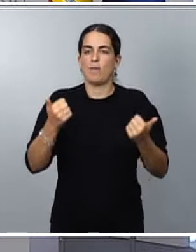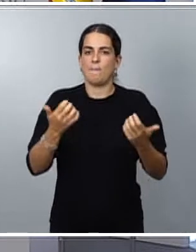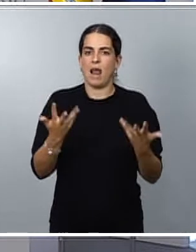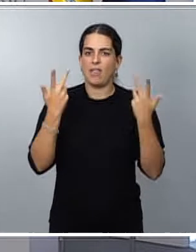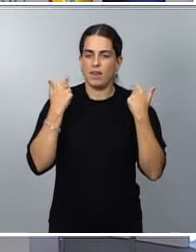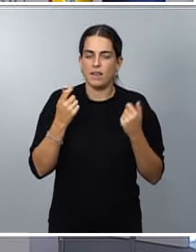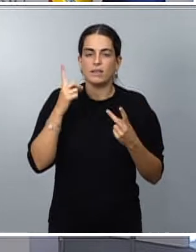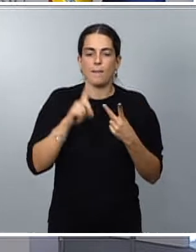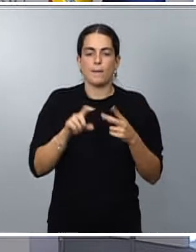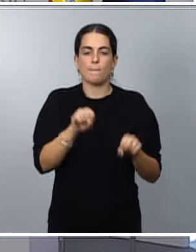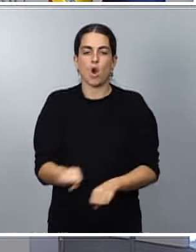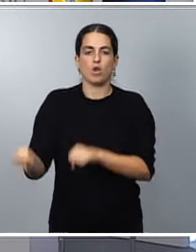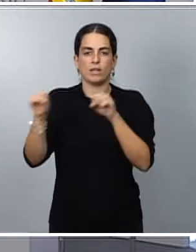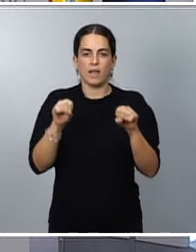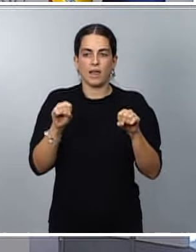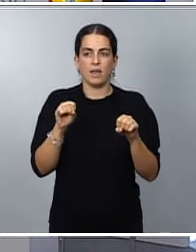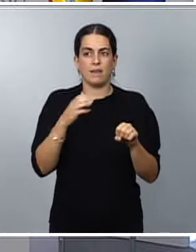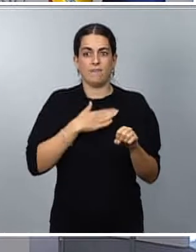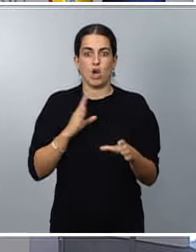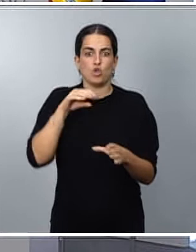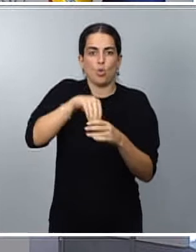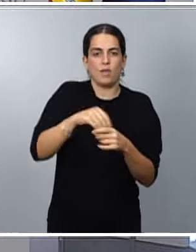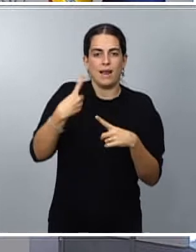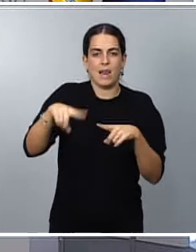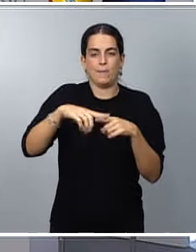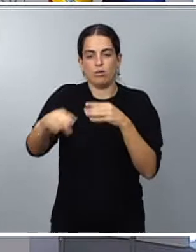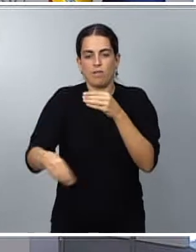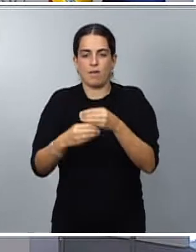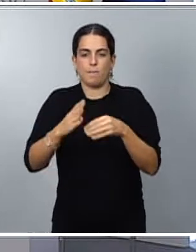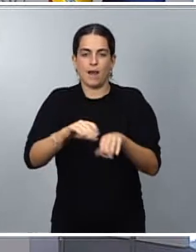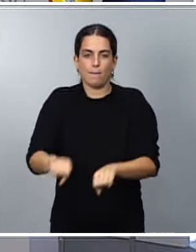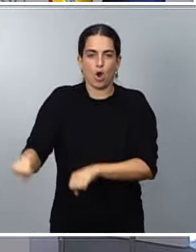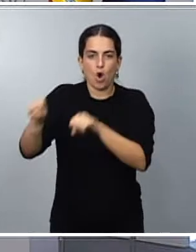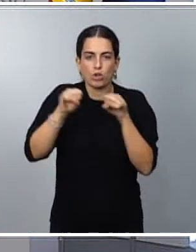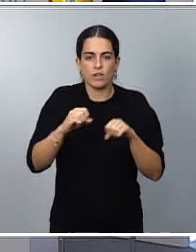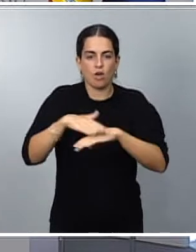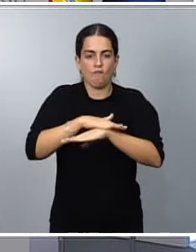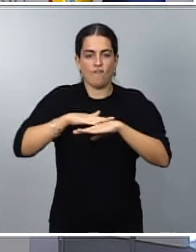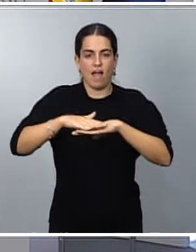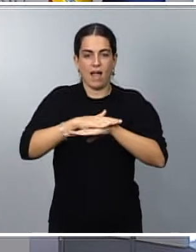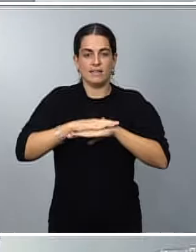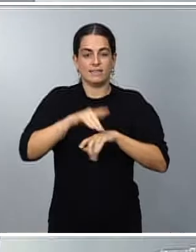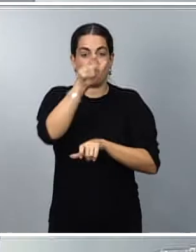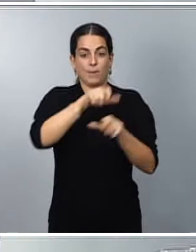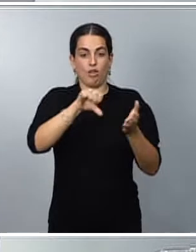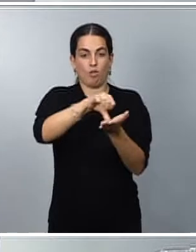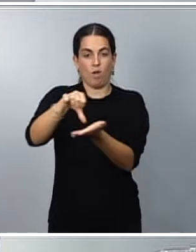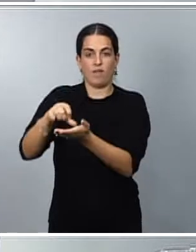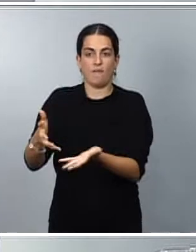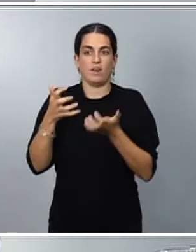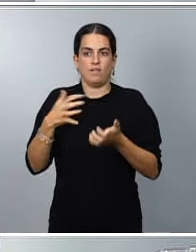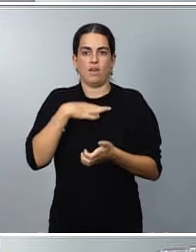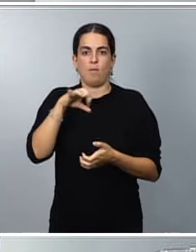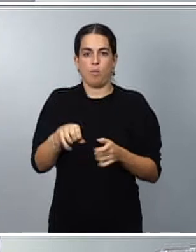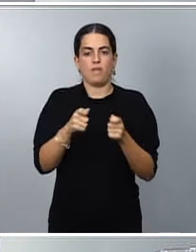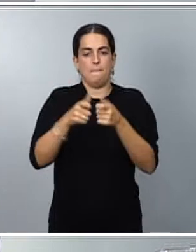la protección o introducir elementos adicionales de protección, ampliando la base de los ciudadanos que puedan beneficiarse de algunas de las medidas o